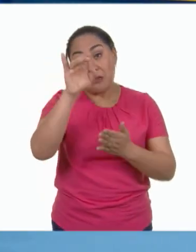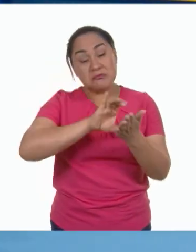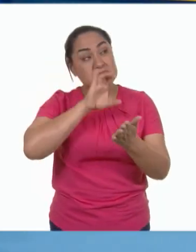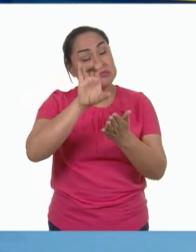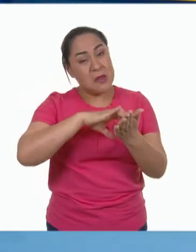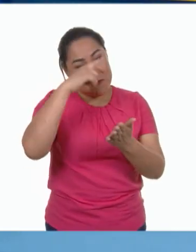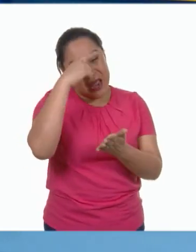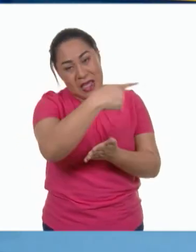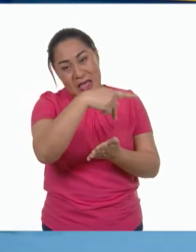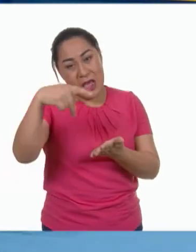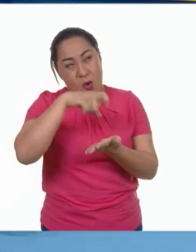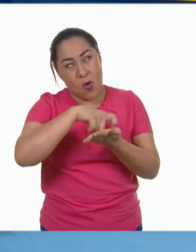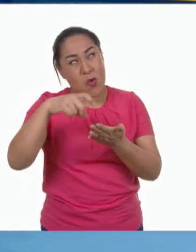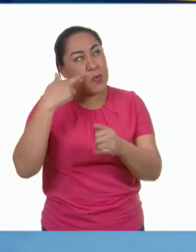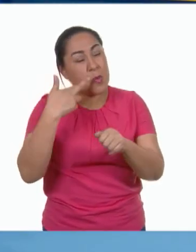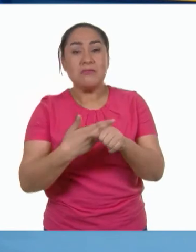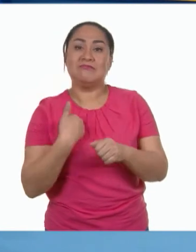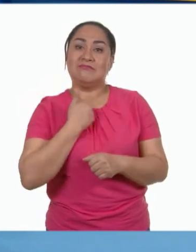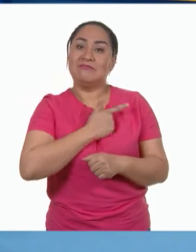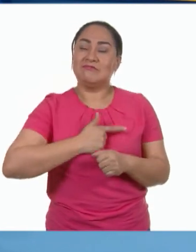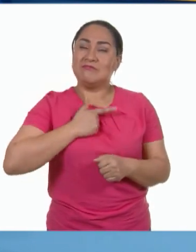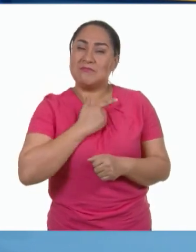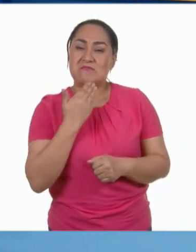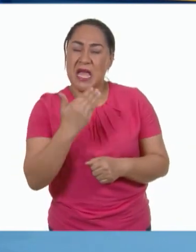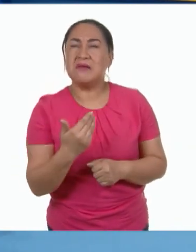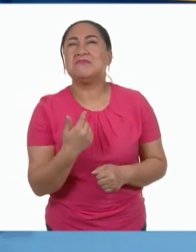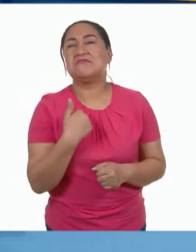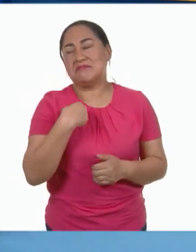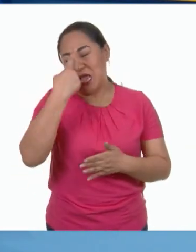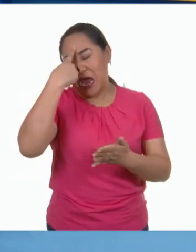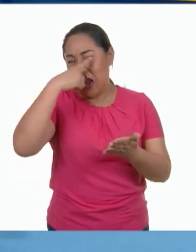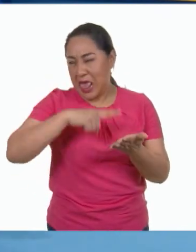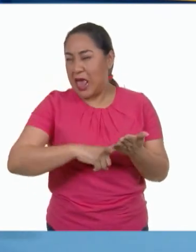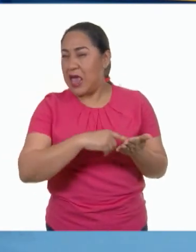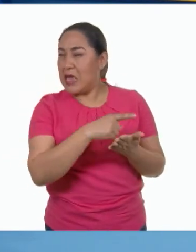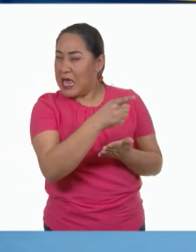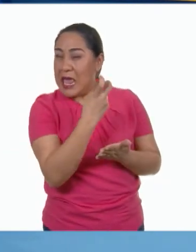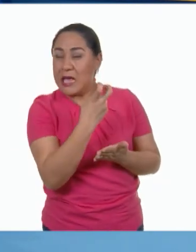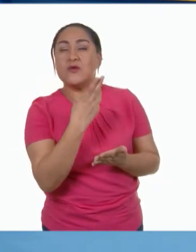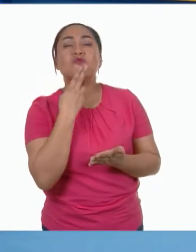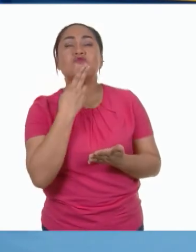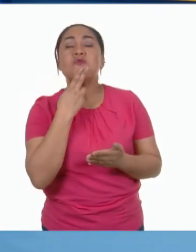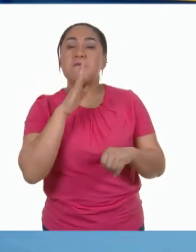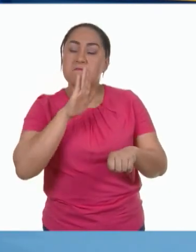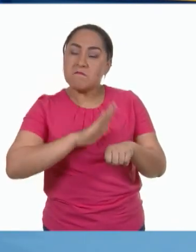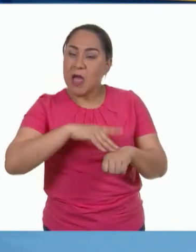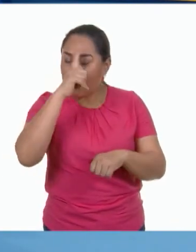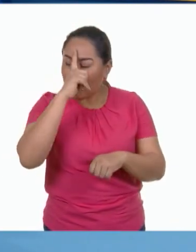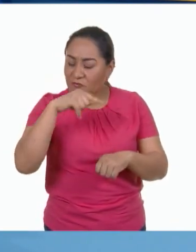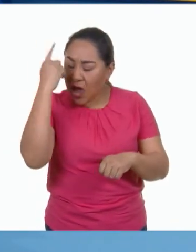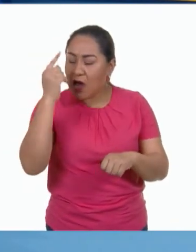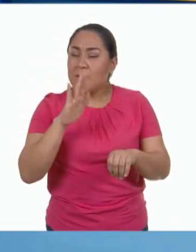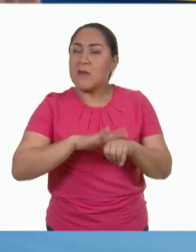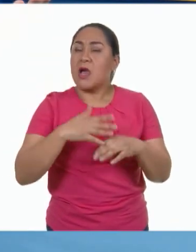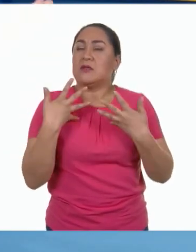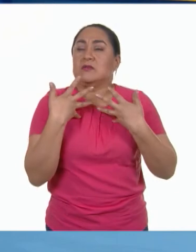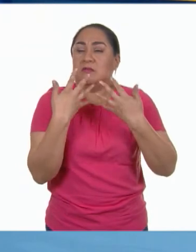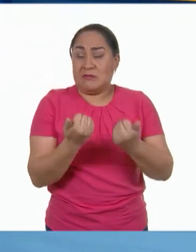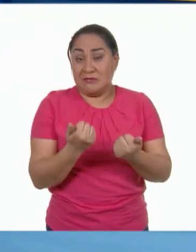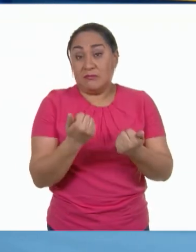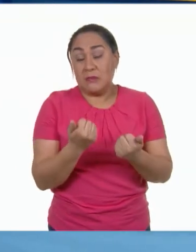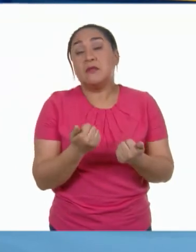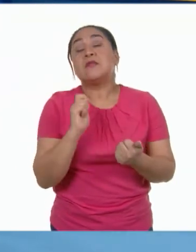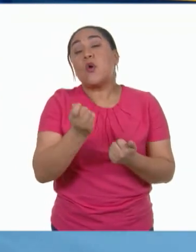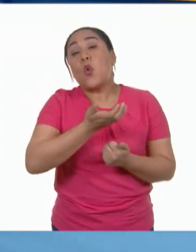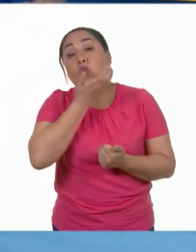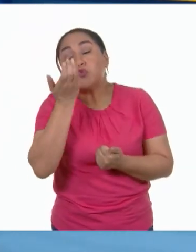consumo sustentable y creo que me ayudará muchísimo para desarrollar de manera más sencilla y consciente hábitos que sean